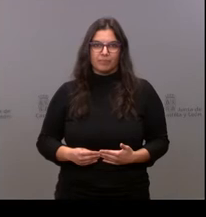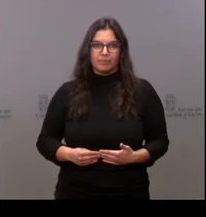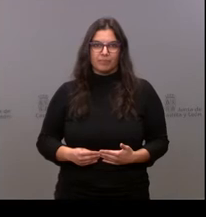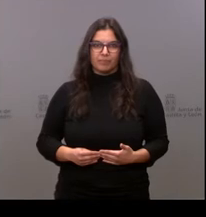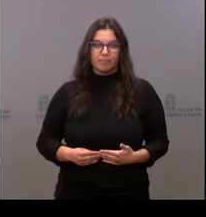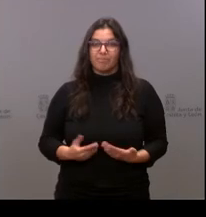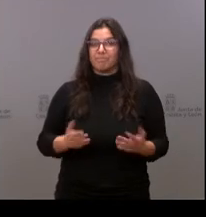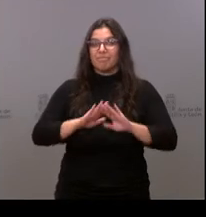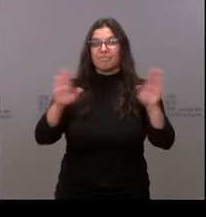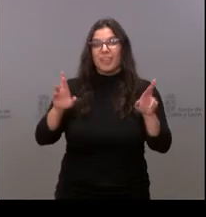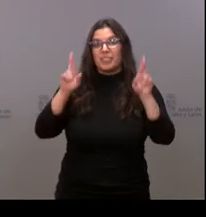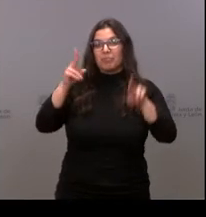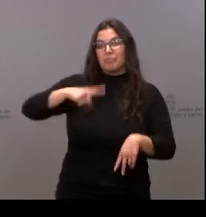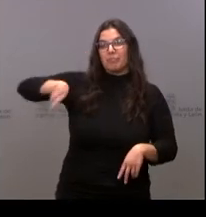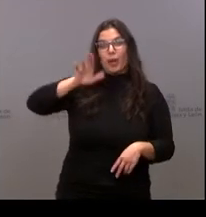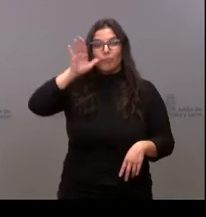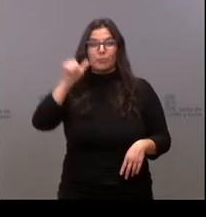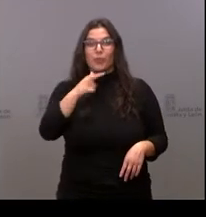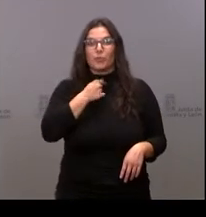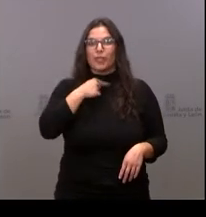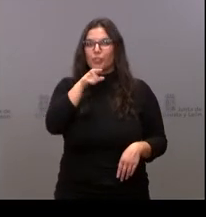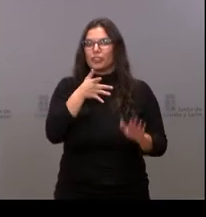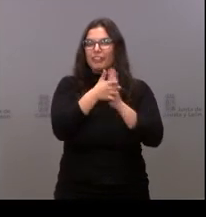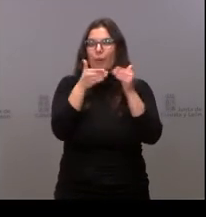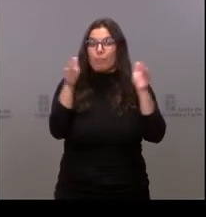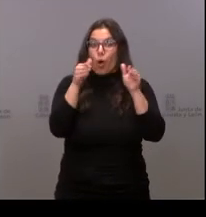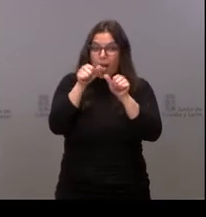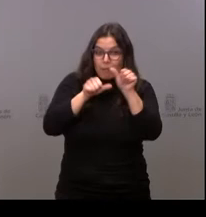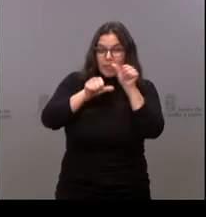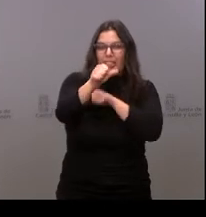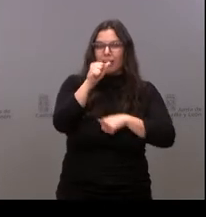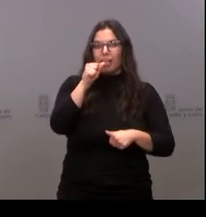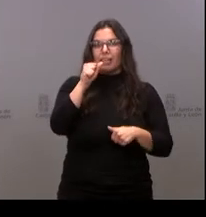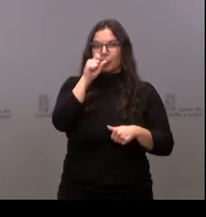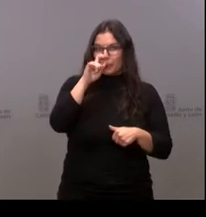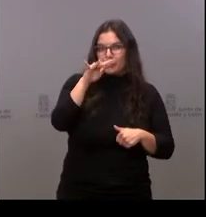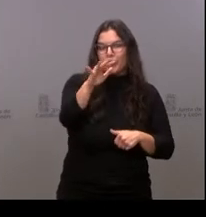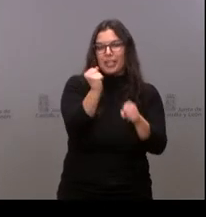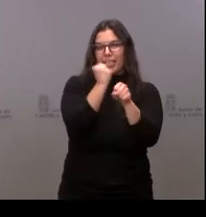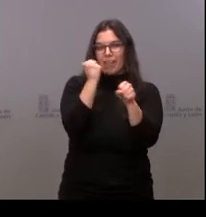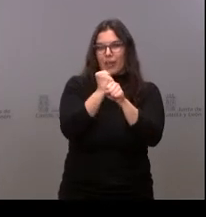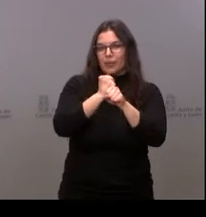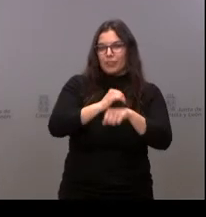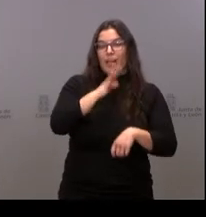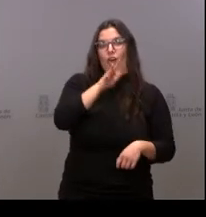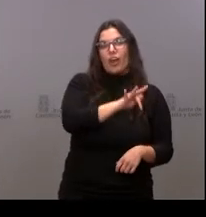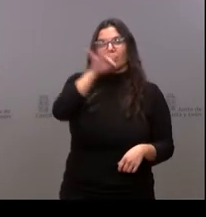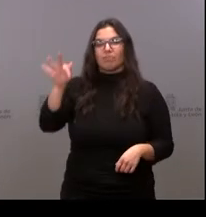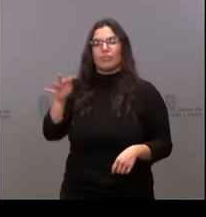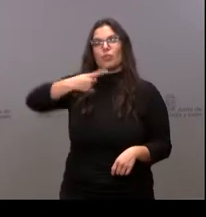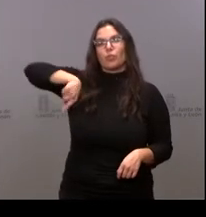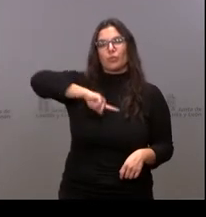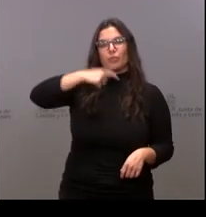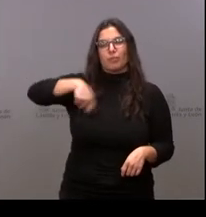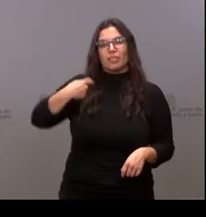Nada, espero que les haya gustado. Este es el inicio de muchos años y de mucho trabajo excepcional. Y tiene la palabra nuestro presidente, Alfonso